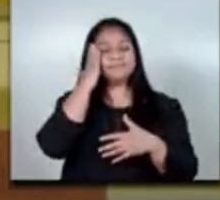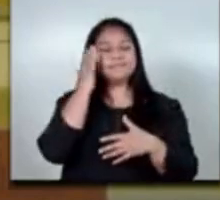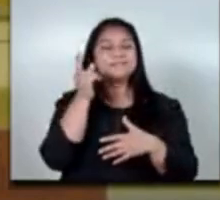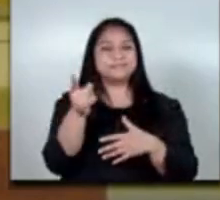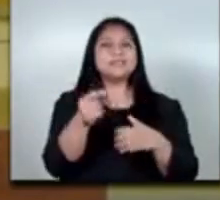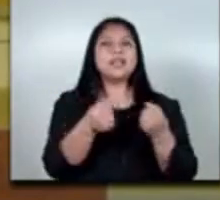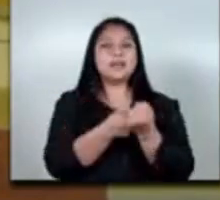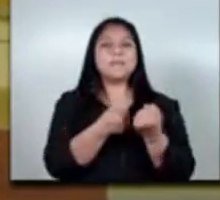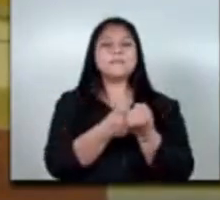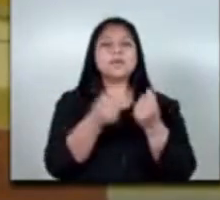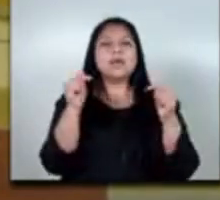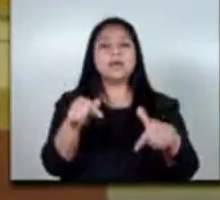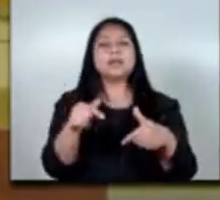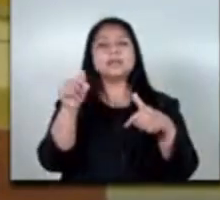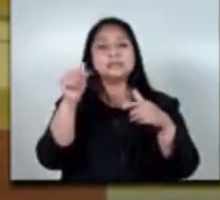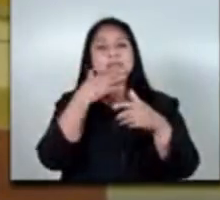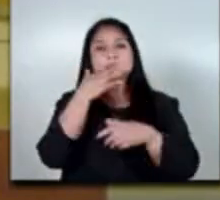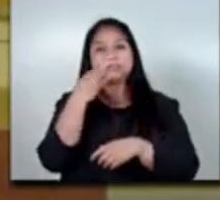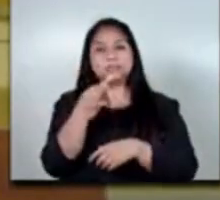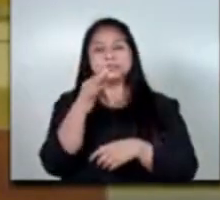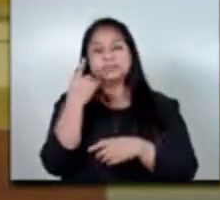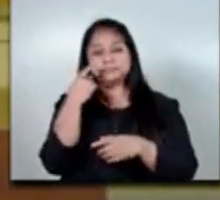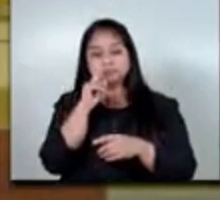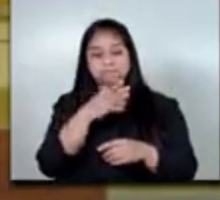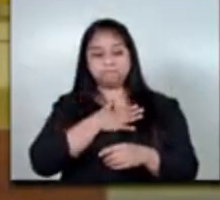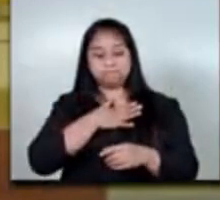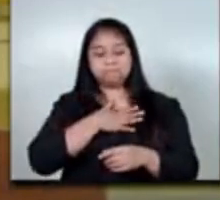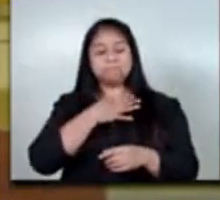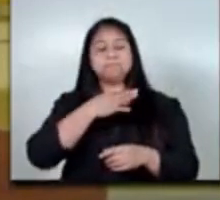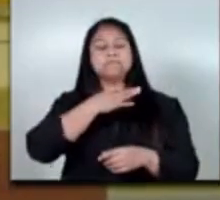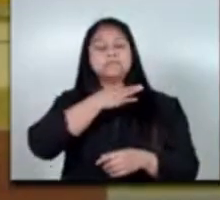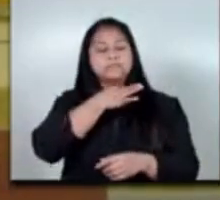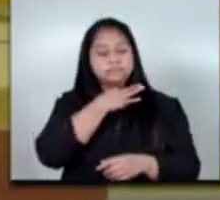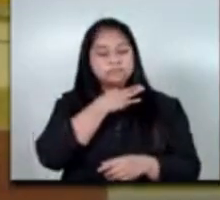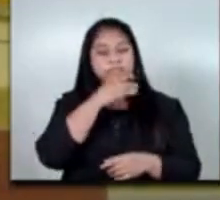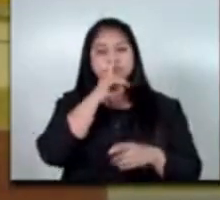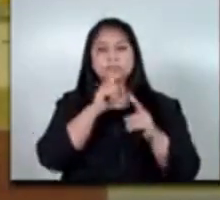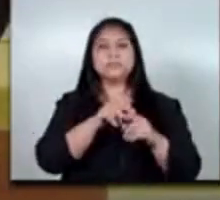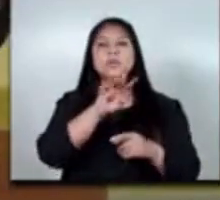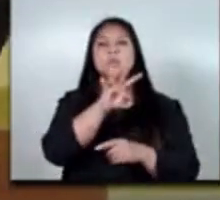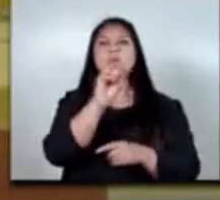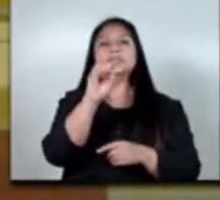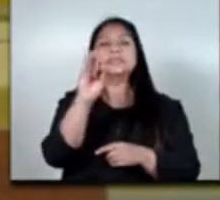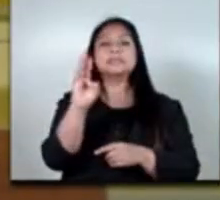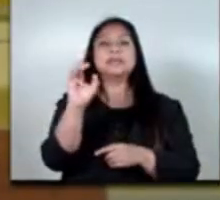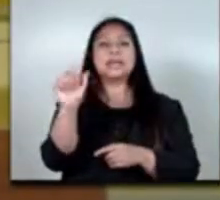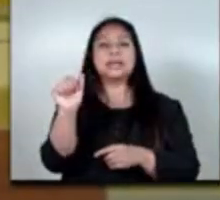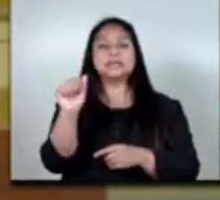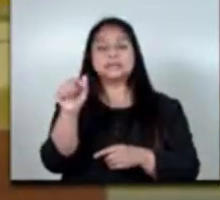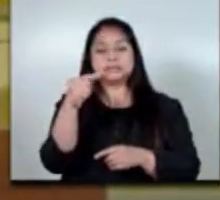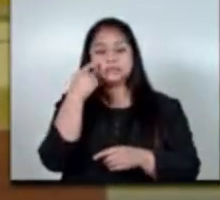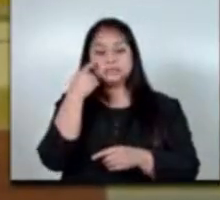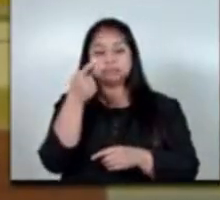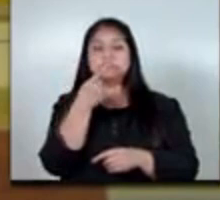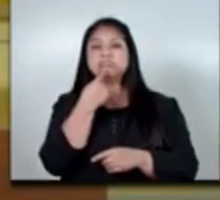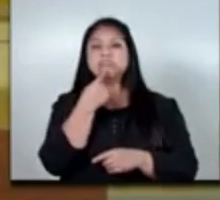también para que esto sea una realidad y para mí es un verdadero gusto anunciar estas 400 becas y como lo dijo bien el señor